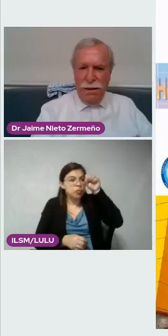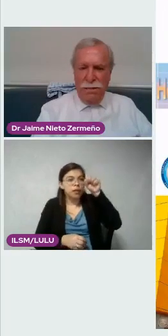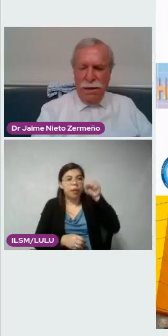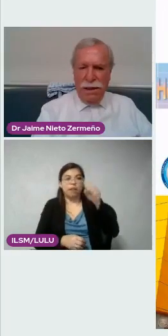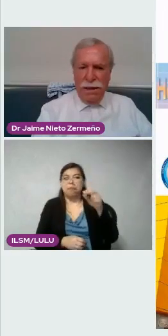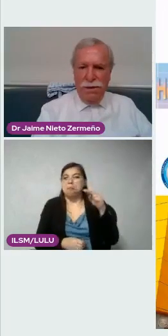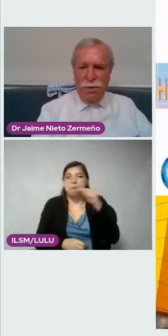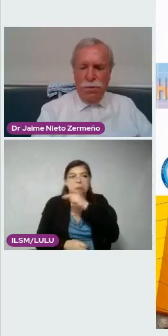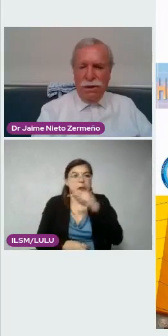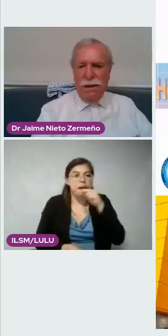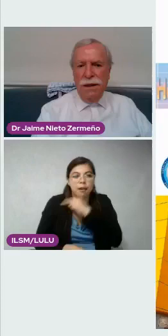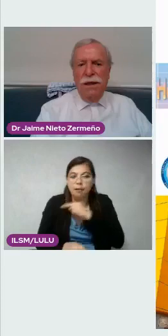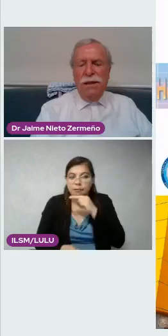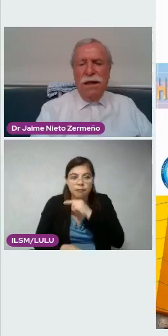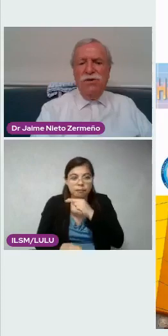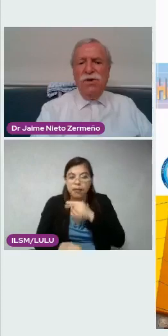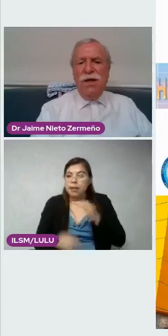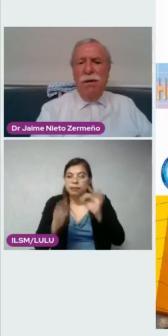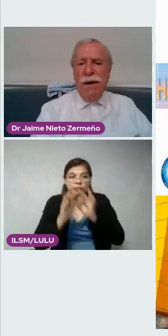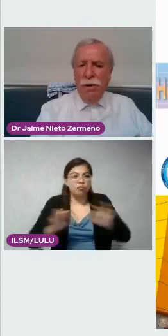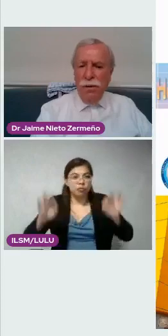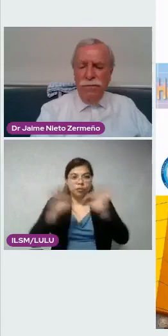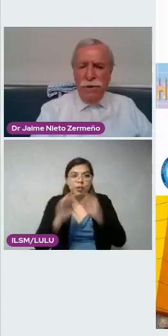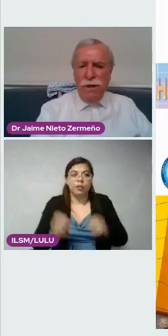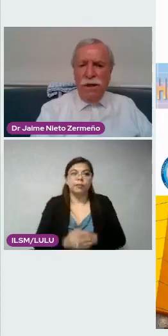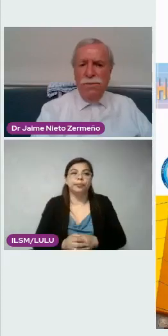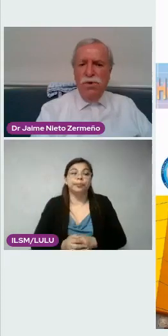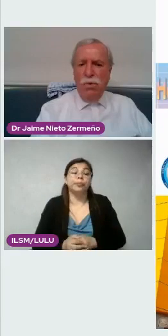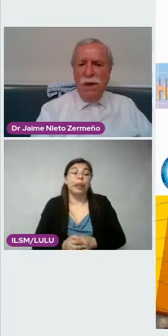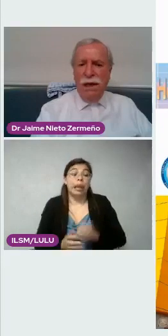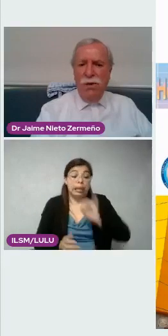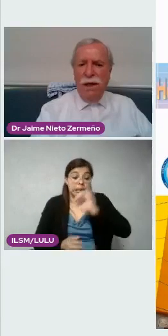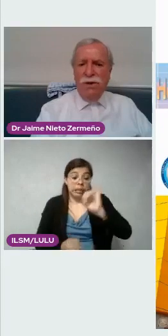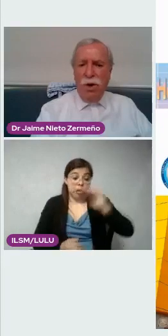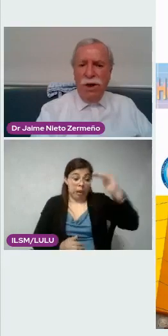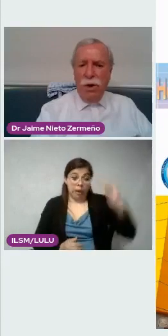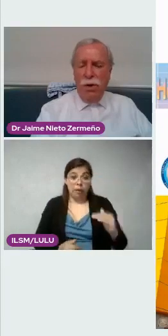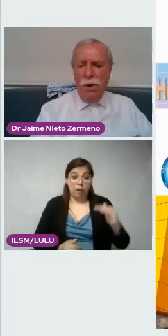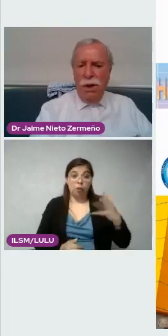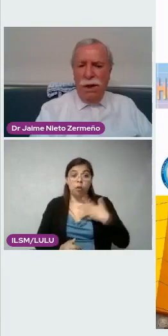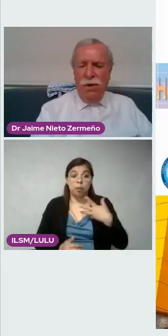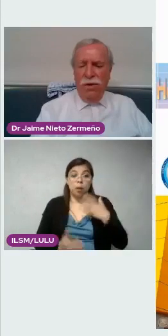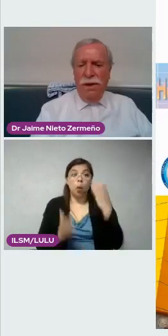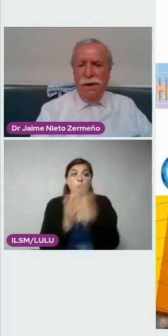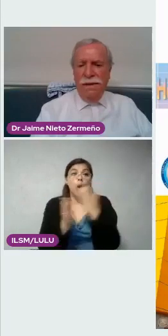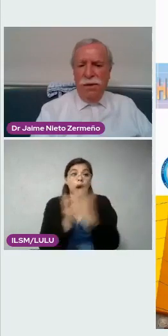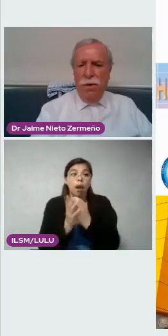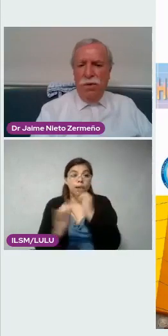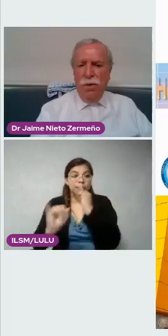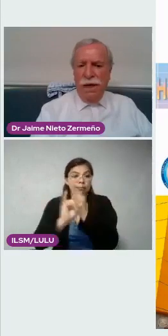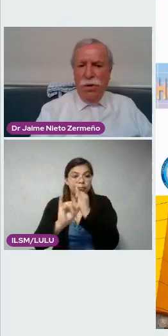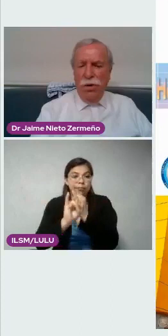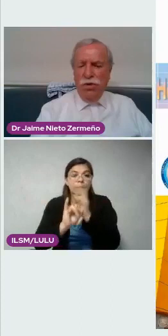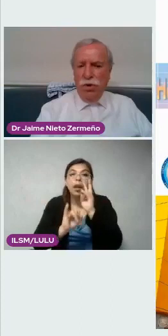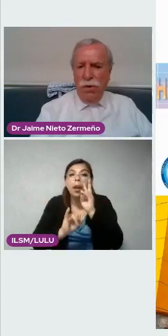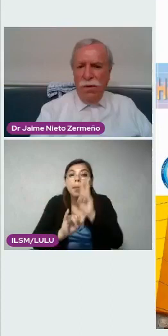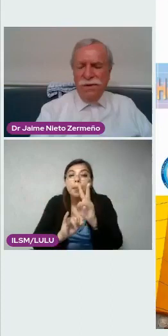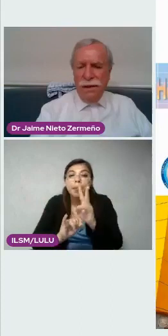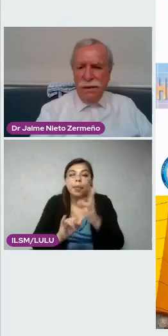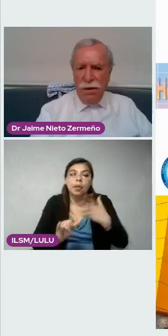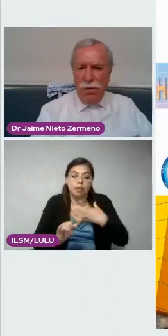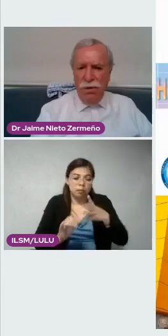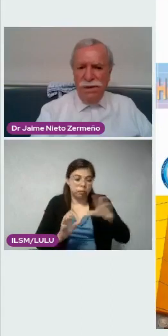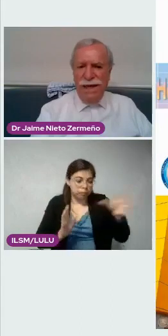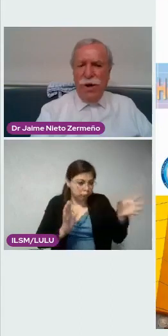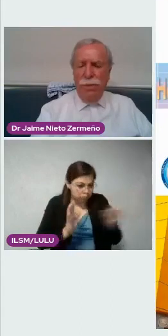verdaderamente importante. Del lado izquierdo abajo tenemos un cuadernillo electrónico en donde se conjuntaron todos